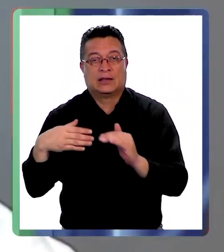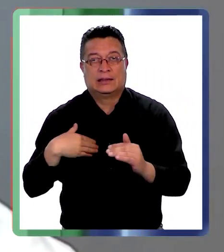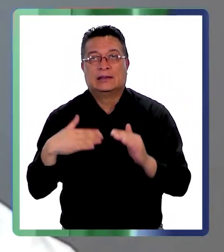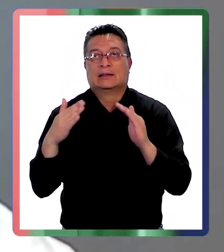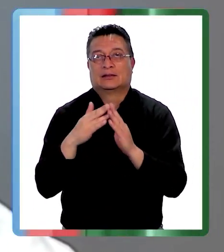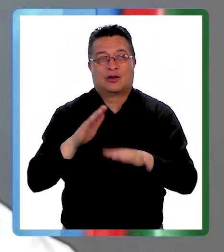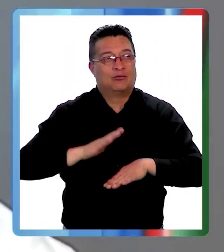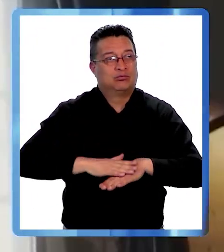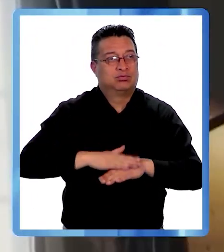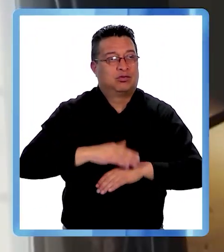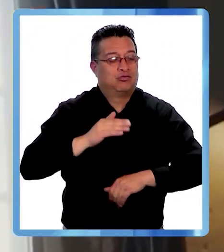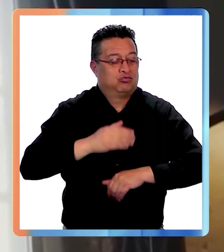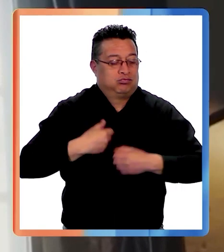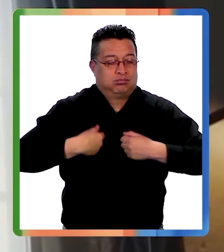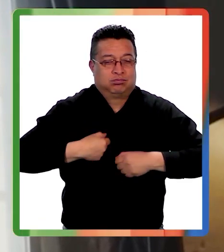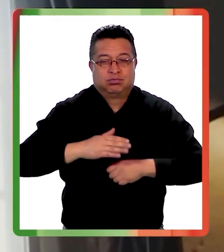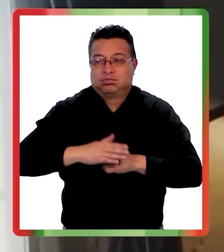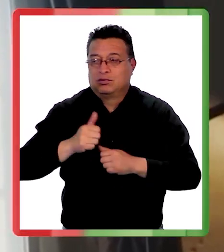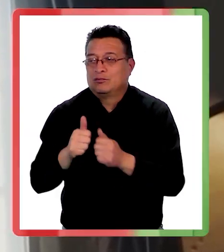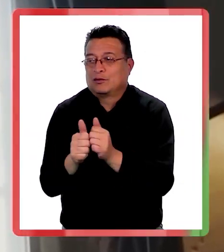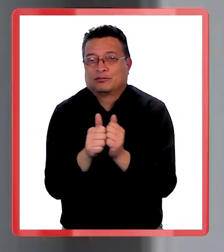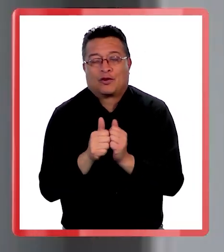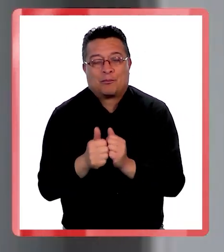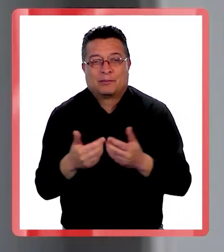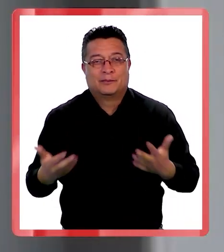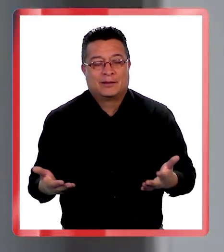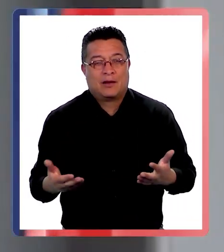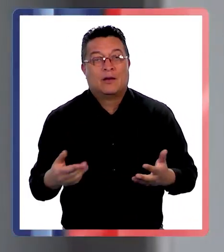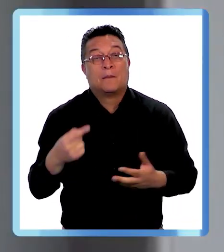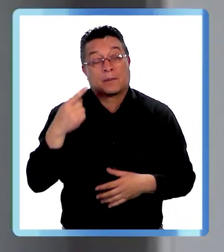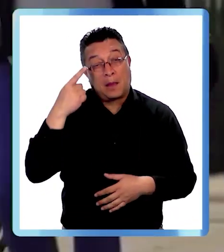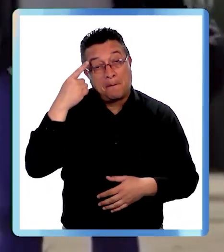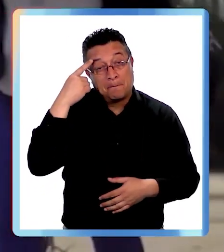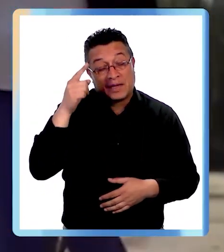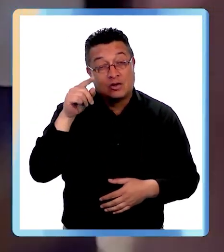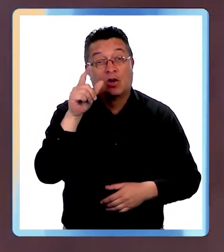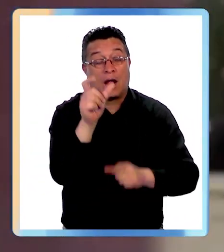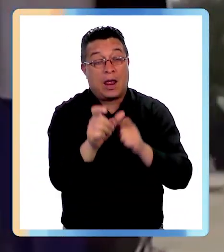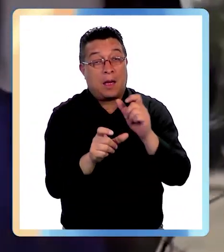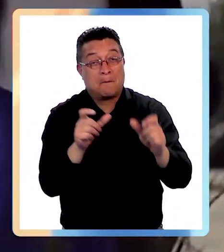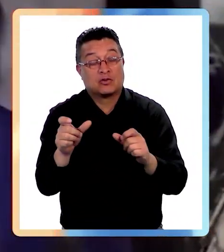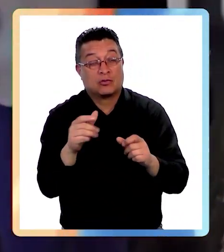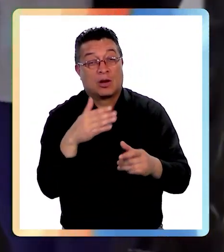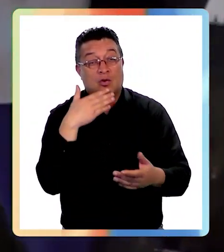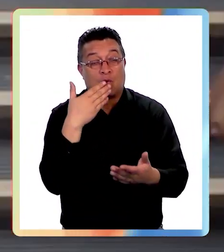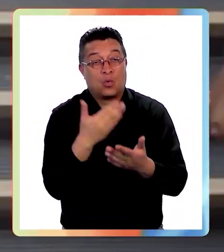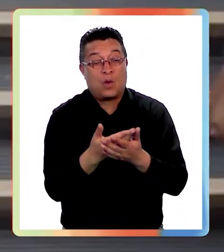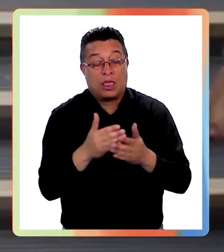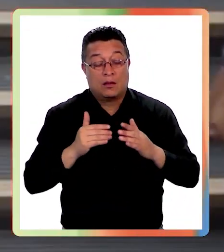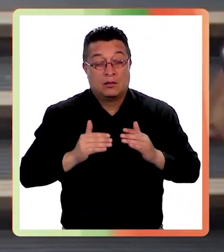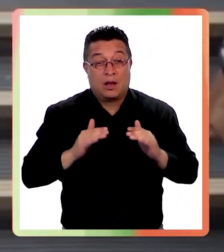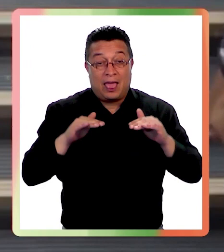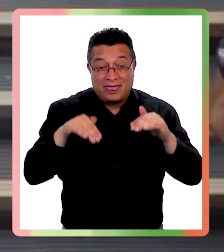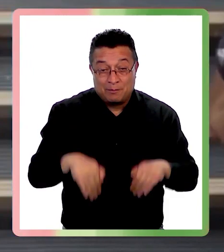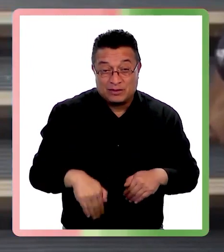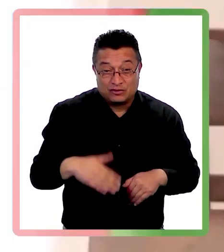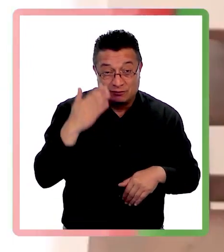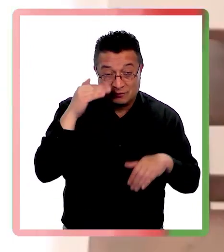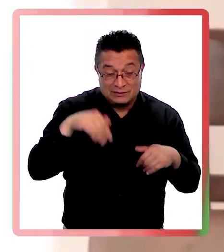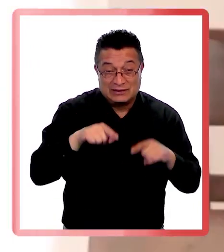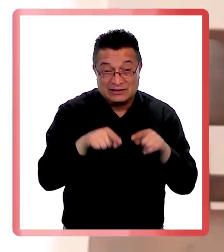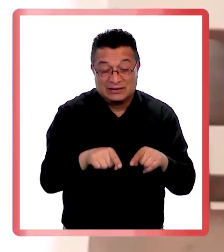casa calientito y abrigado, Acompañado, ¿no? Pero las personas cuando están con un cuadro depresivo de este tipo,